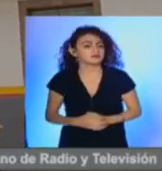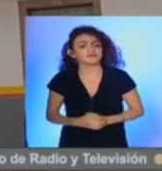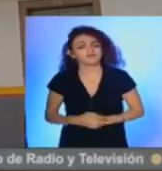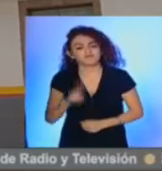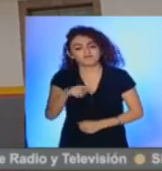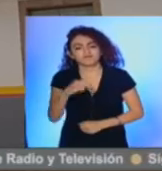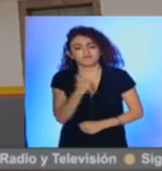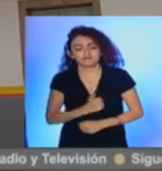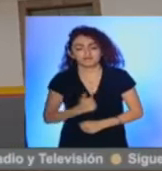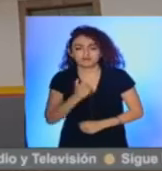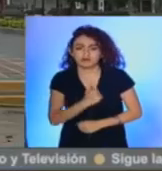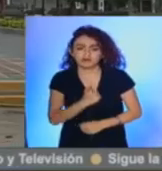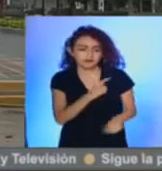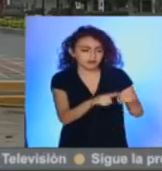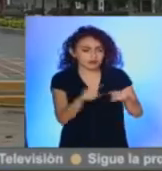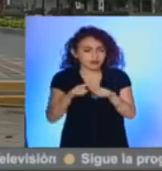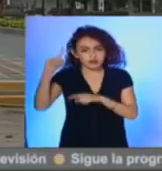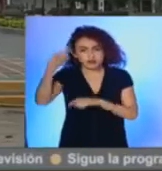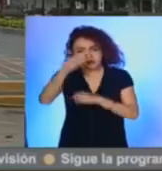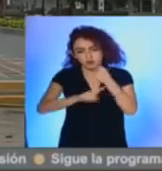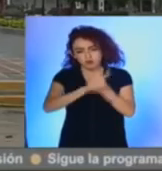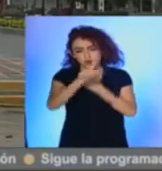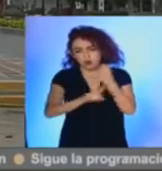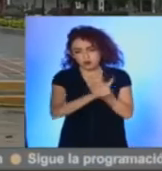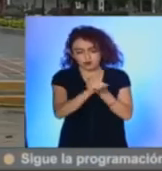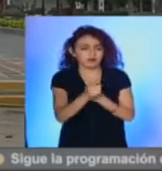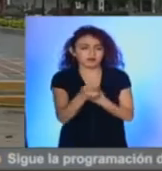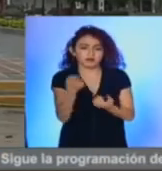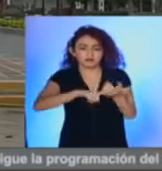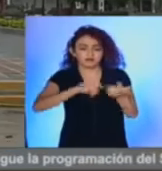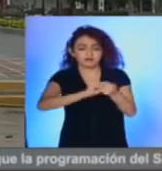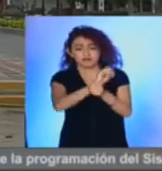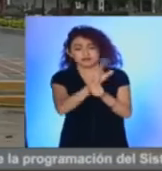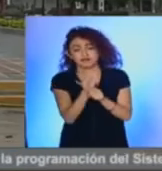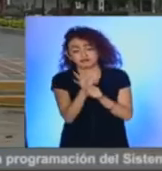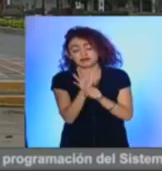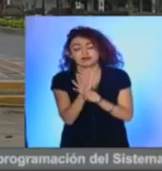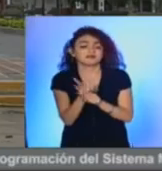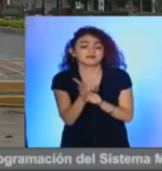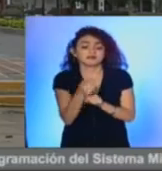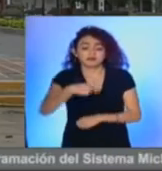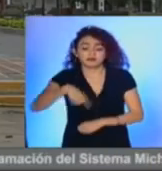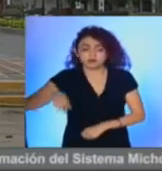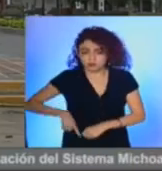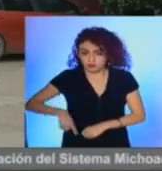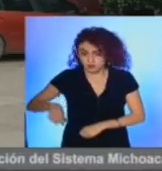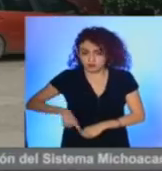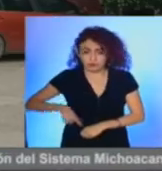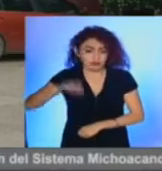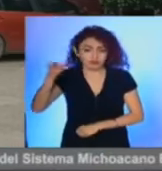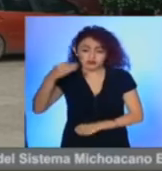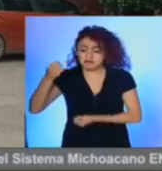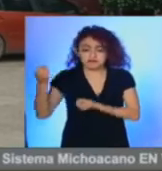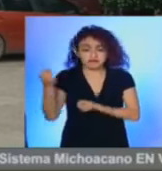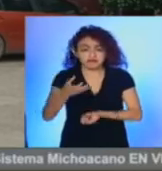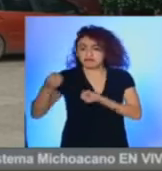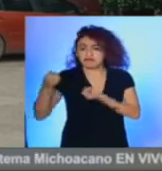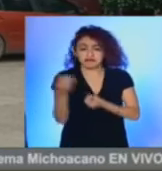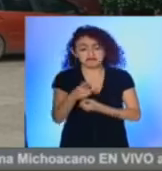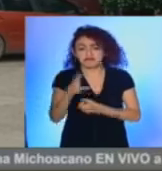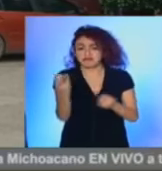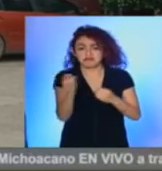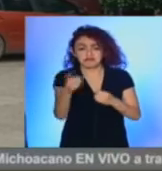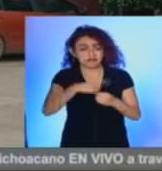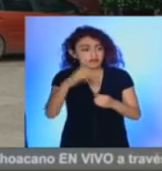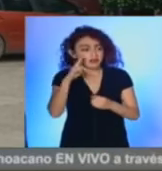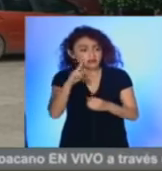Lamentó que pese a las complicaciones económicas generadas por la pandemia del coronavirus, el gobierno federal dejó de mandar recursos que de manera histórica